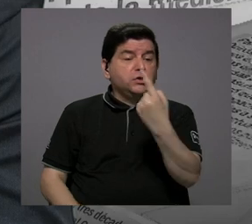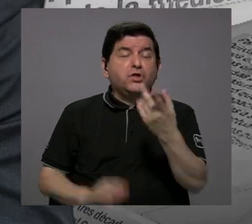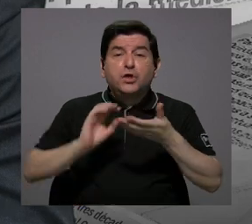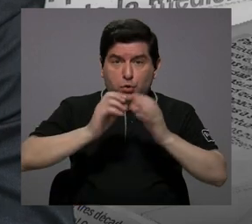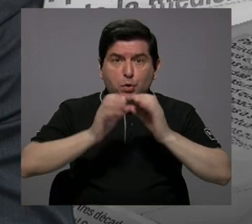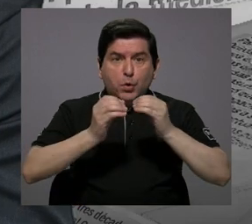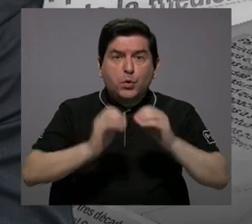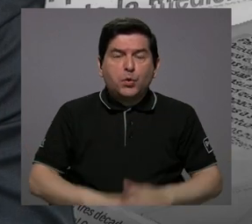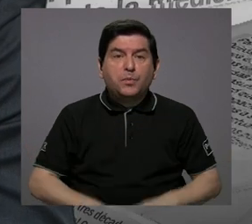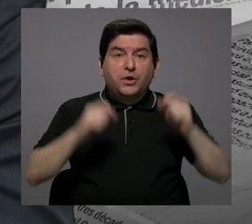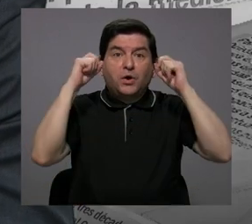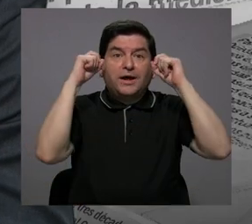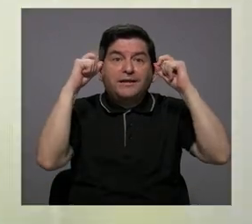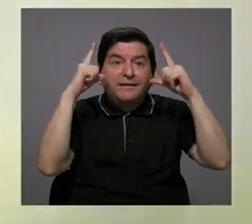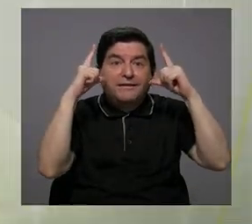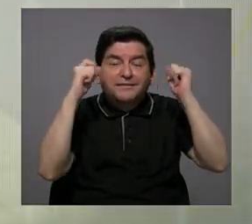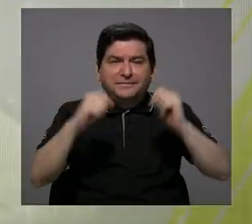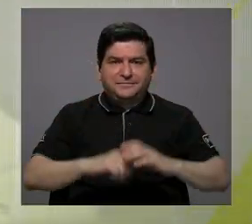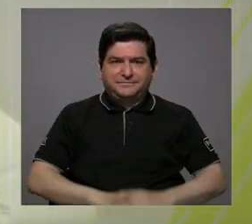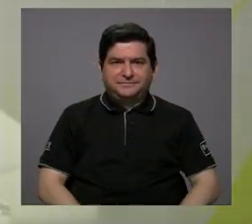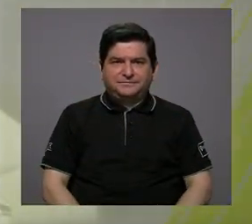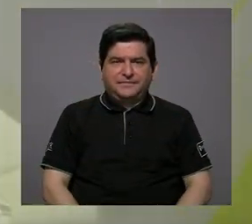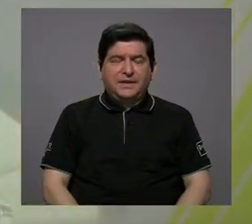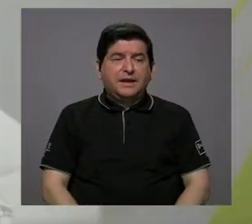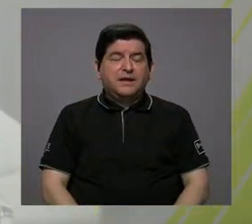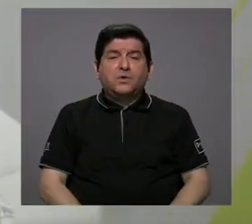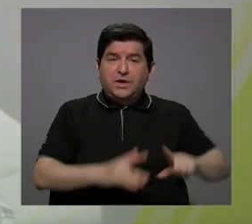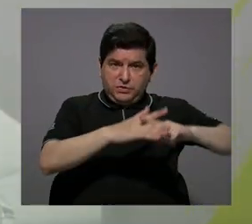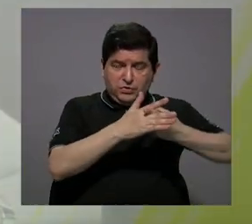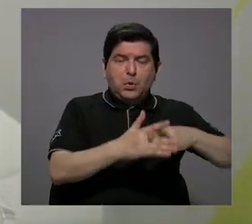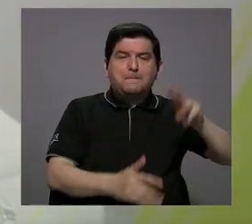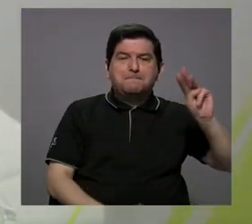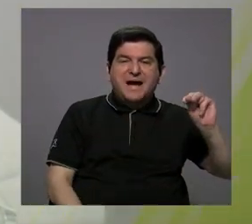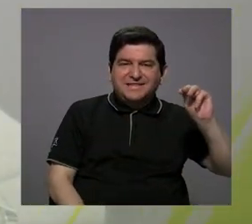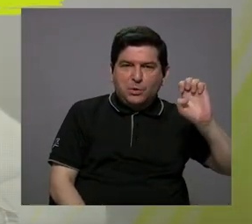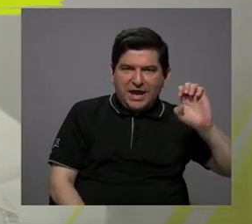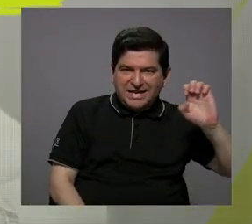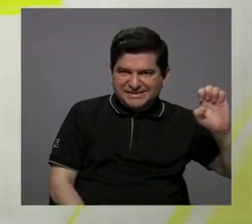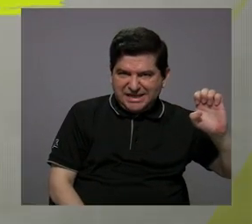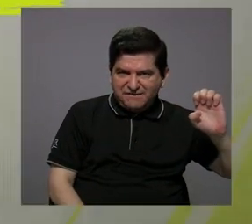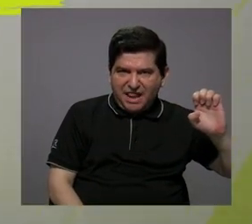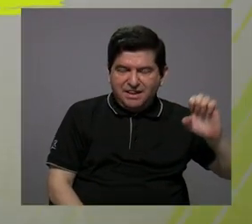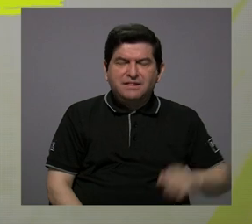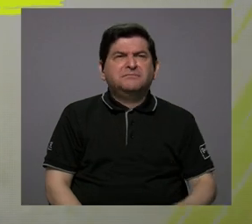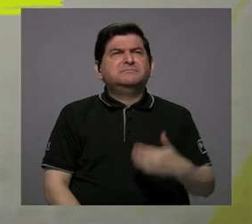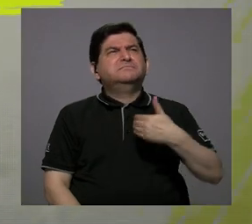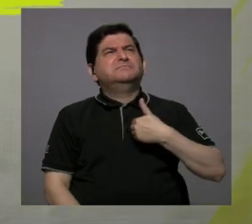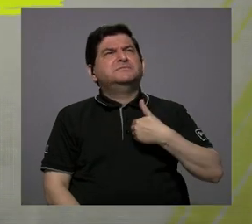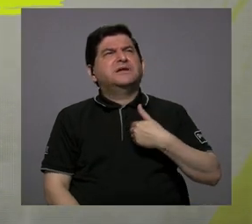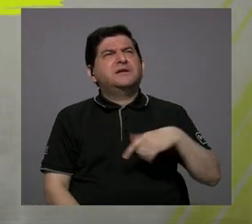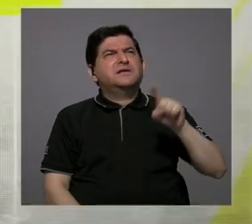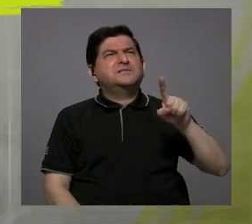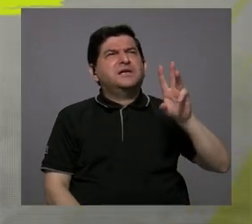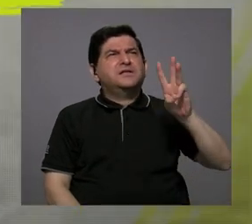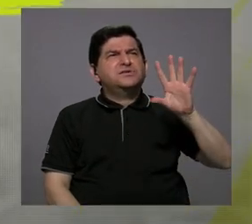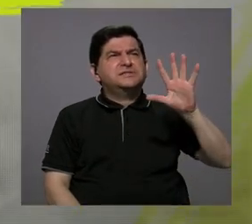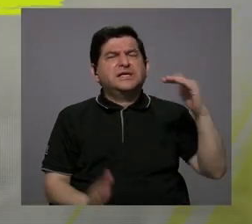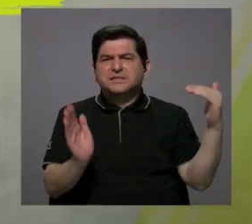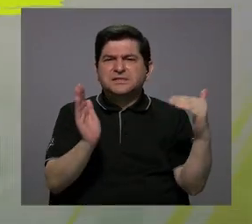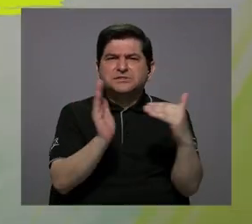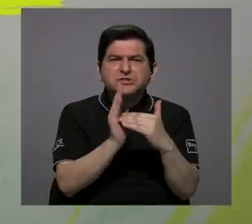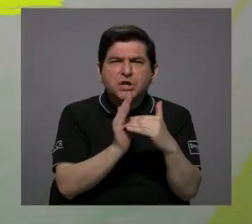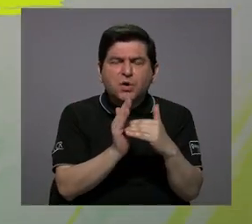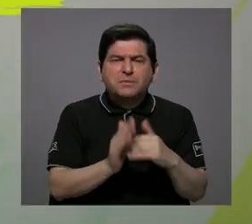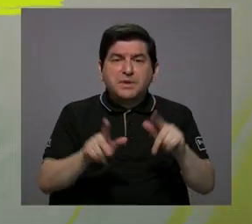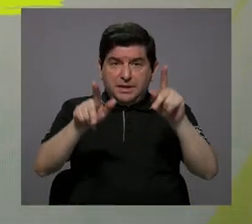que es alarmante. Cuando asume doña Marta Eugenia Esquivel, teníamos 165 mil